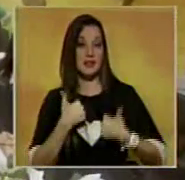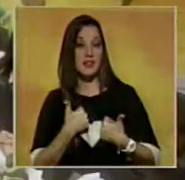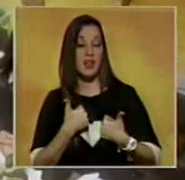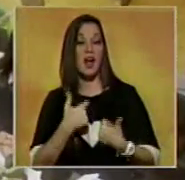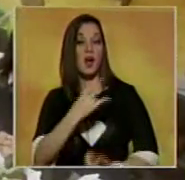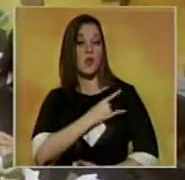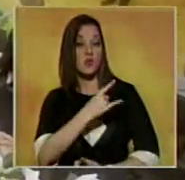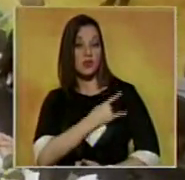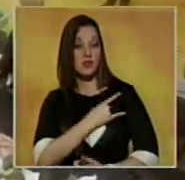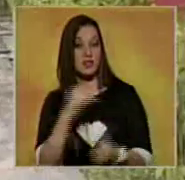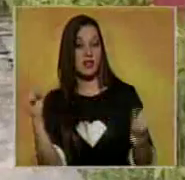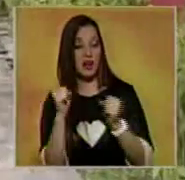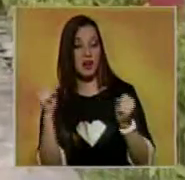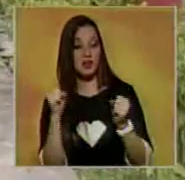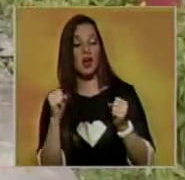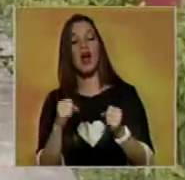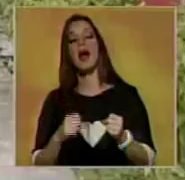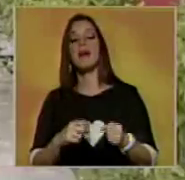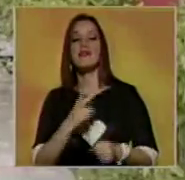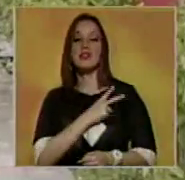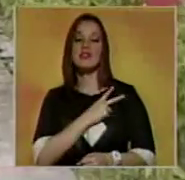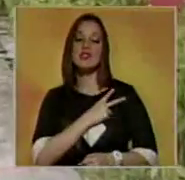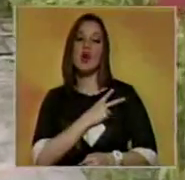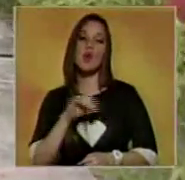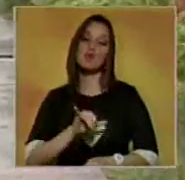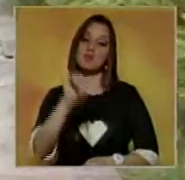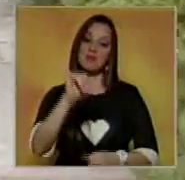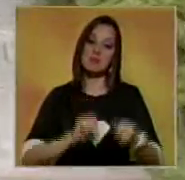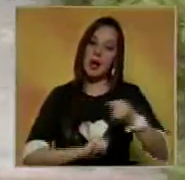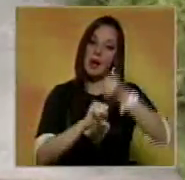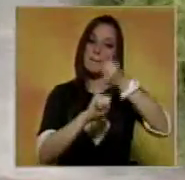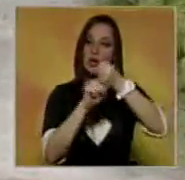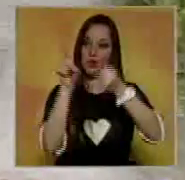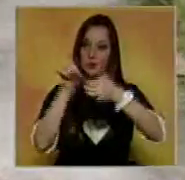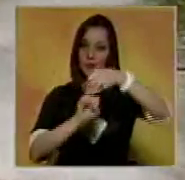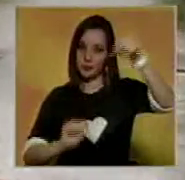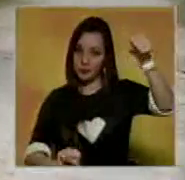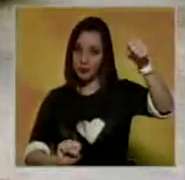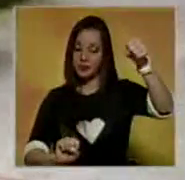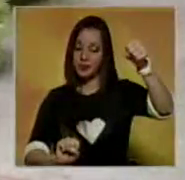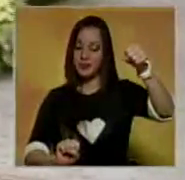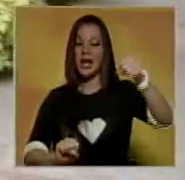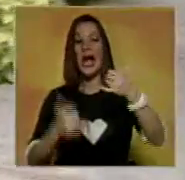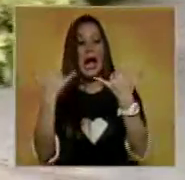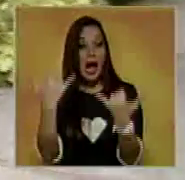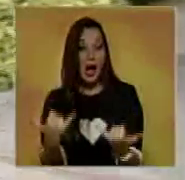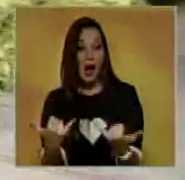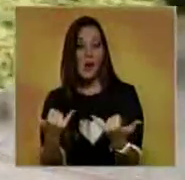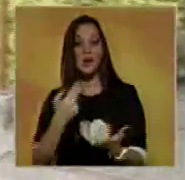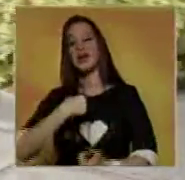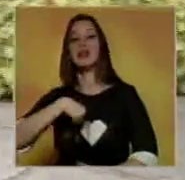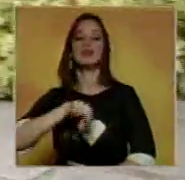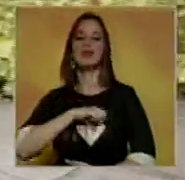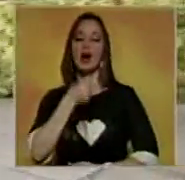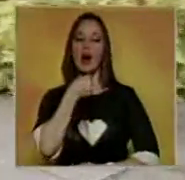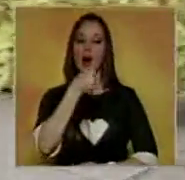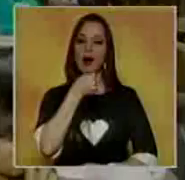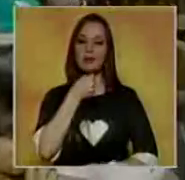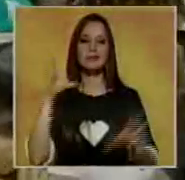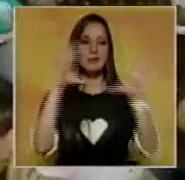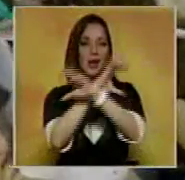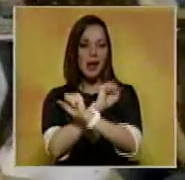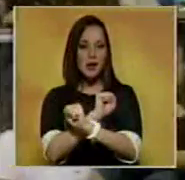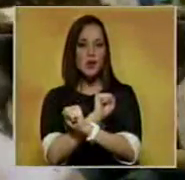cabo en la Universidad de los Andes con el apoyo de Benevisión y Aerolíneas Láser contará con la participación de nuestro ancla de la emisión estelar de